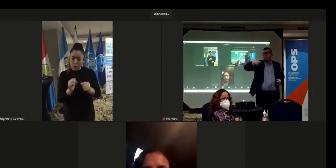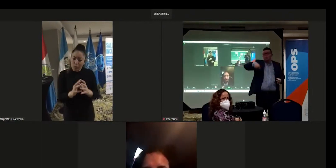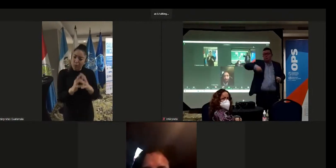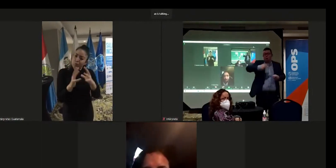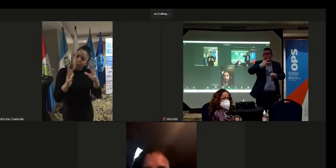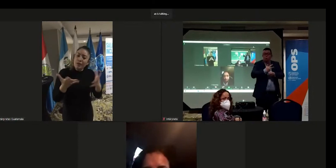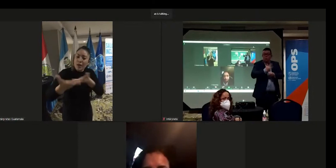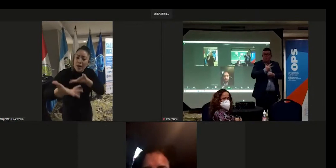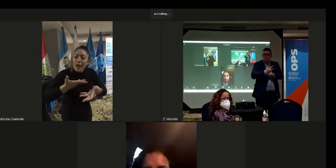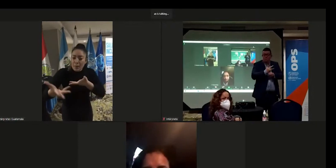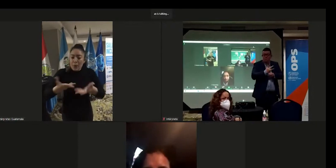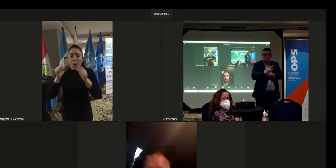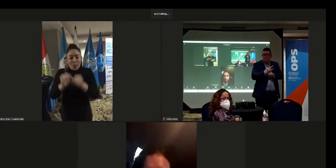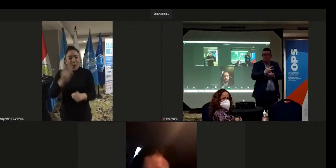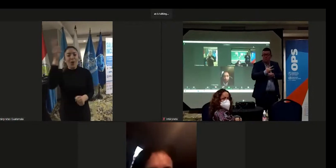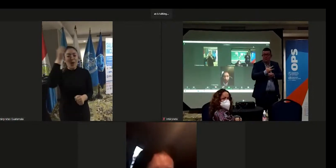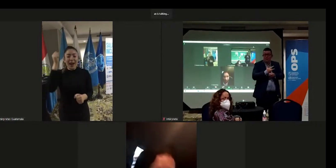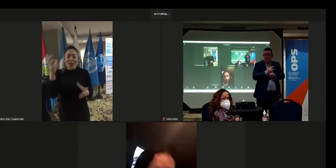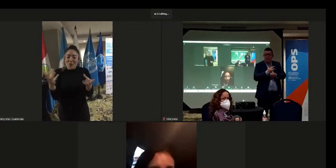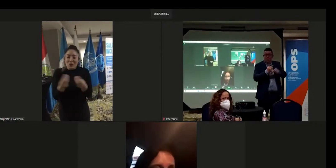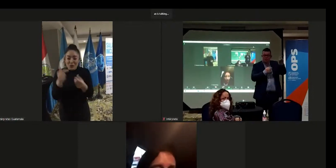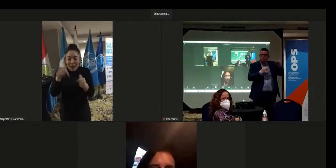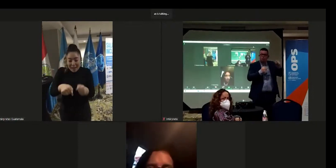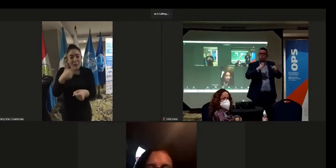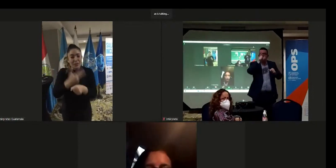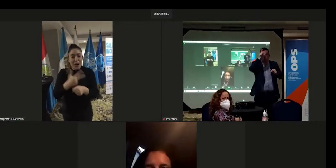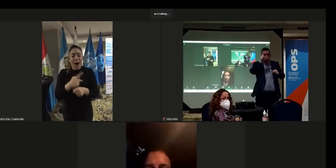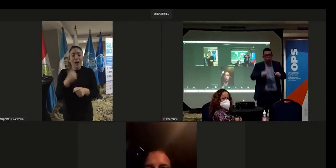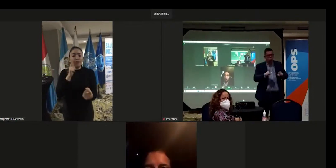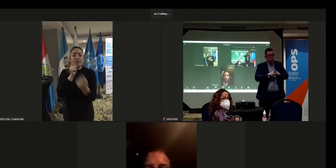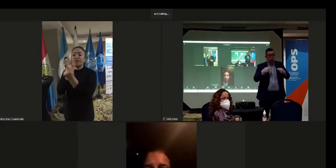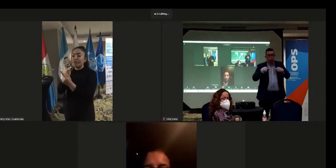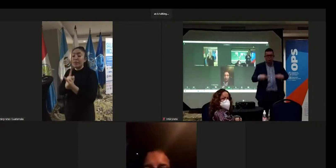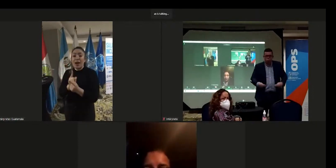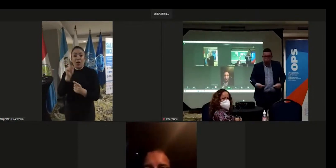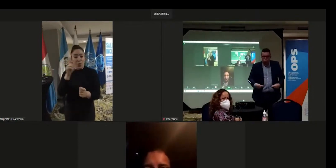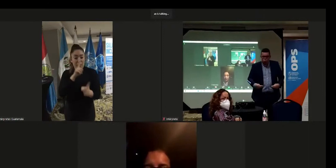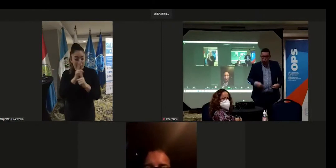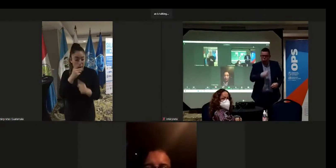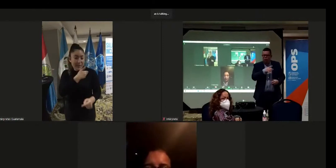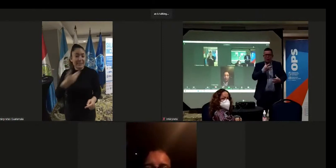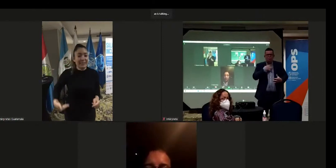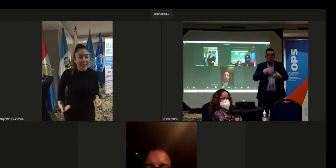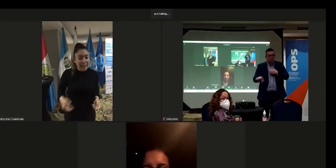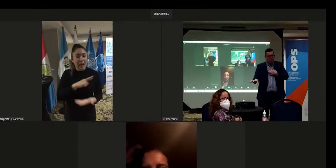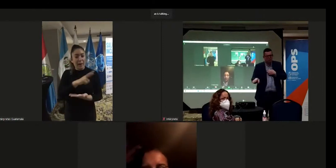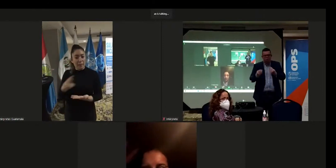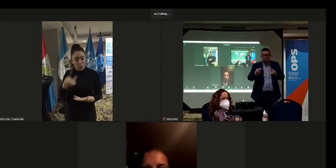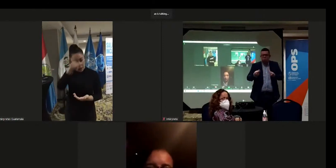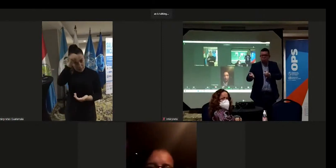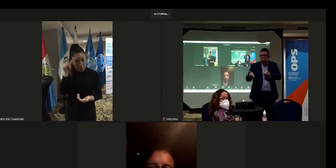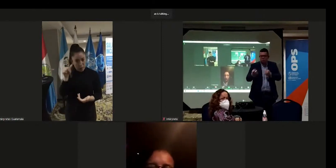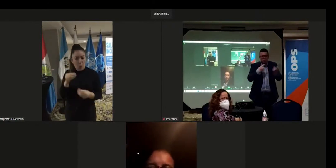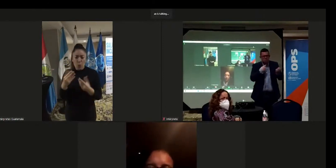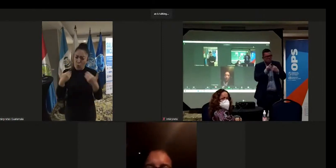intercambio, hasta lograr justamente aquí en Guatemala tener un encuentro con el Presidente de la República. Muy humano,